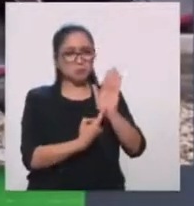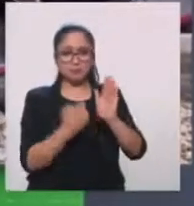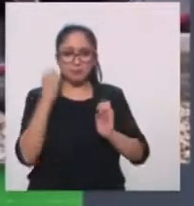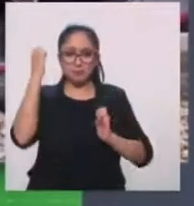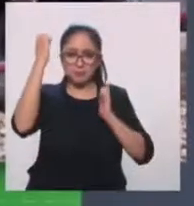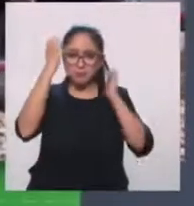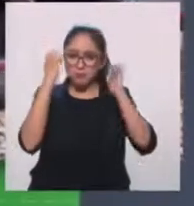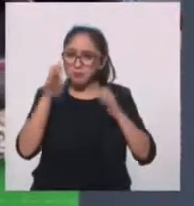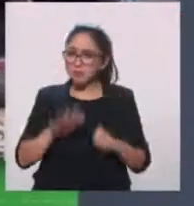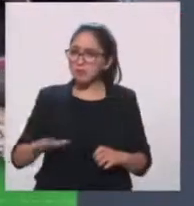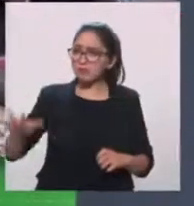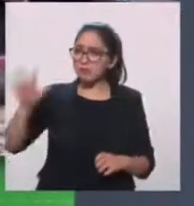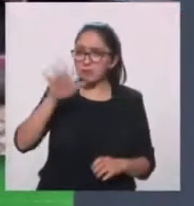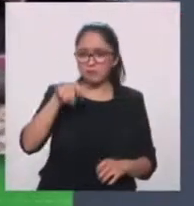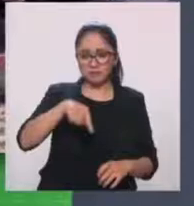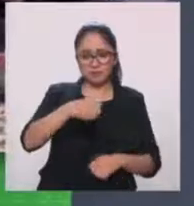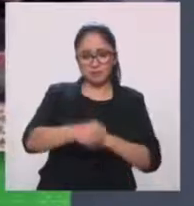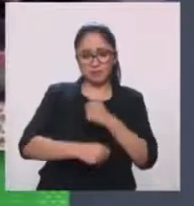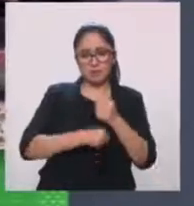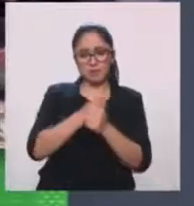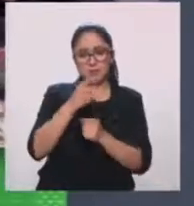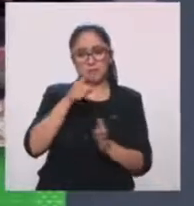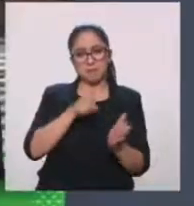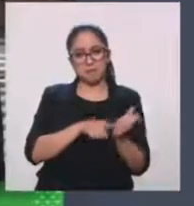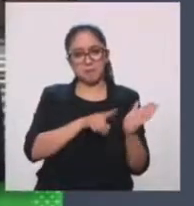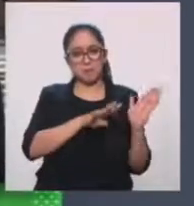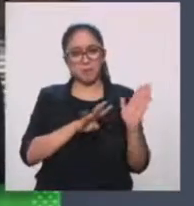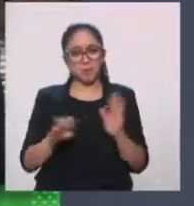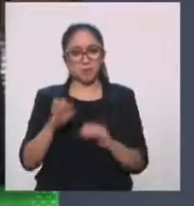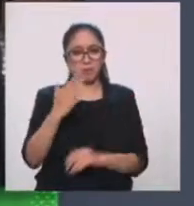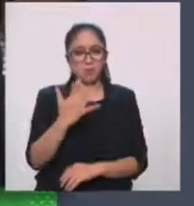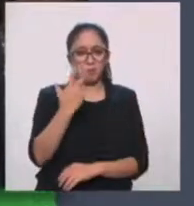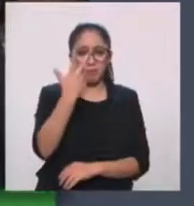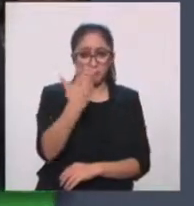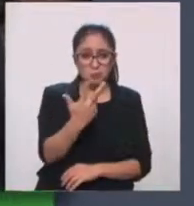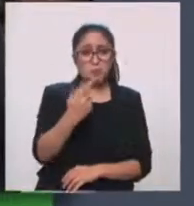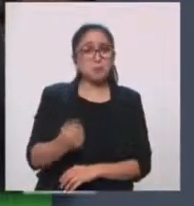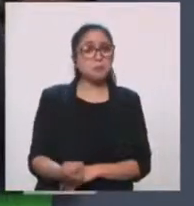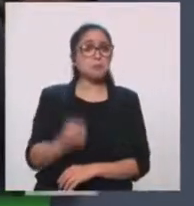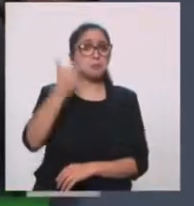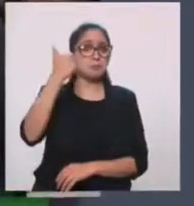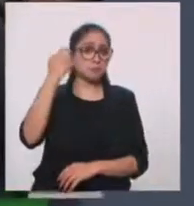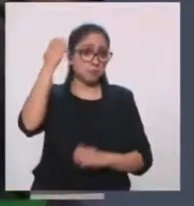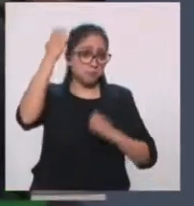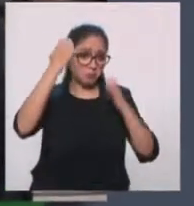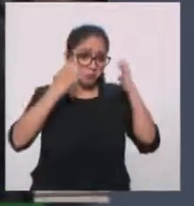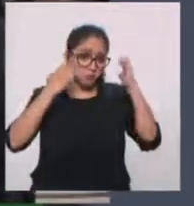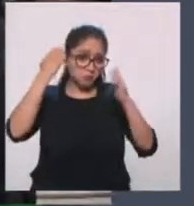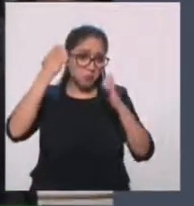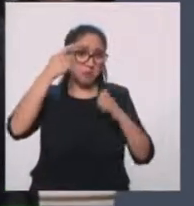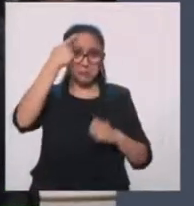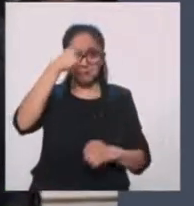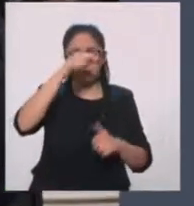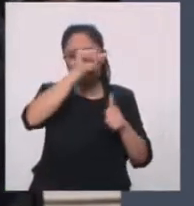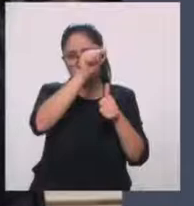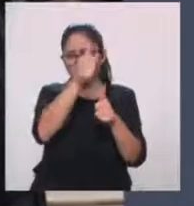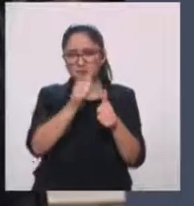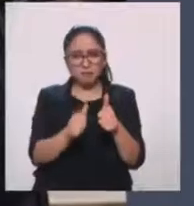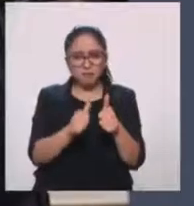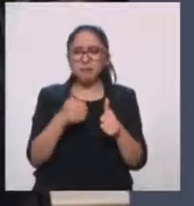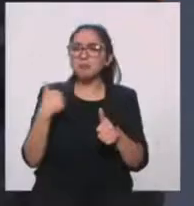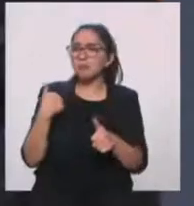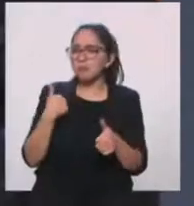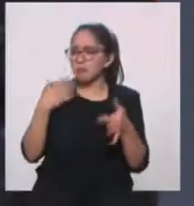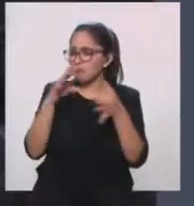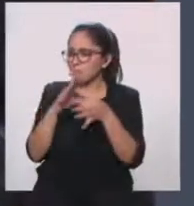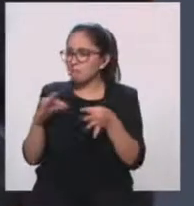en México en 1958. Fue cuando tuvo su primera exposición aquí de artes plásticas. ¿Por qué se lo comento? Bueno,